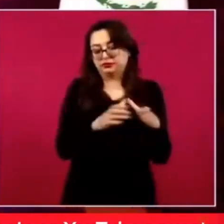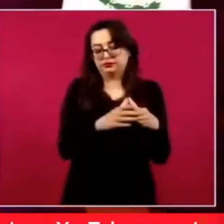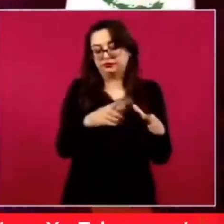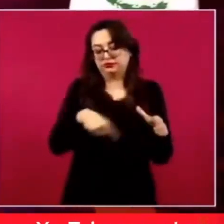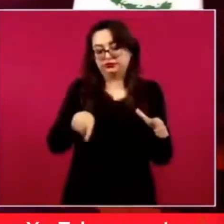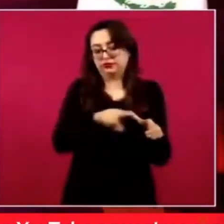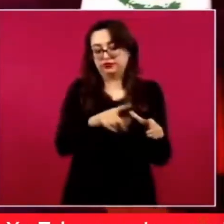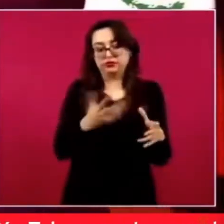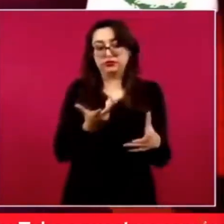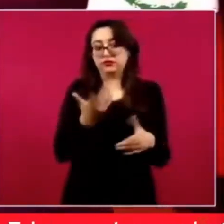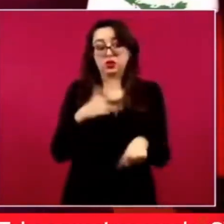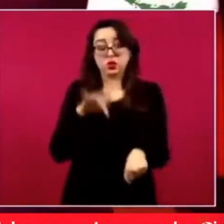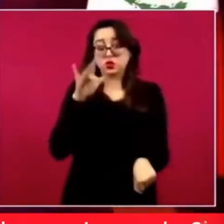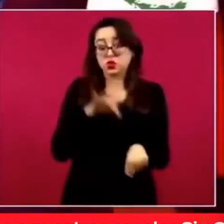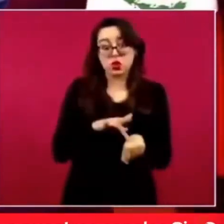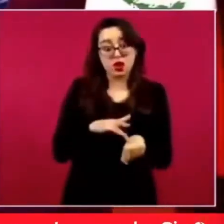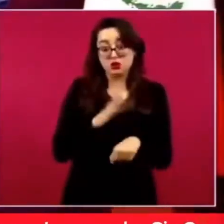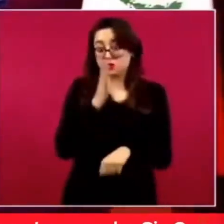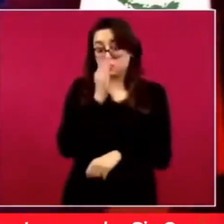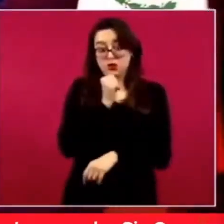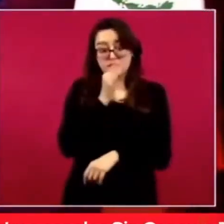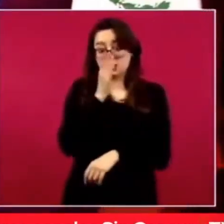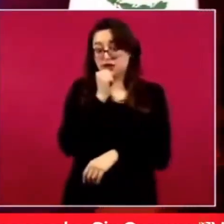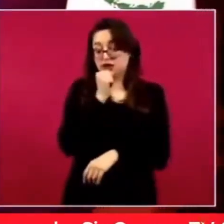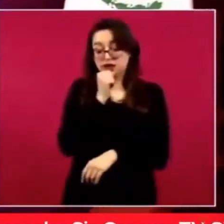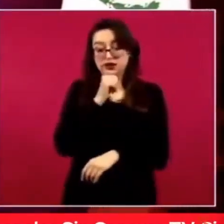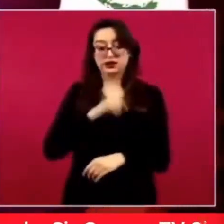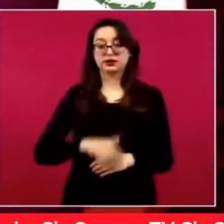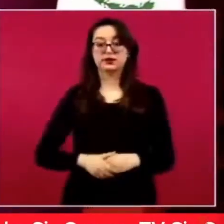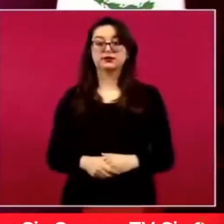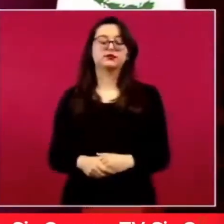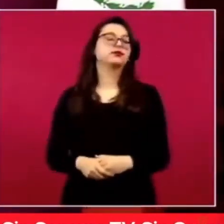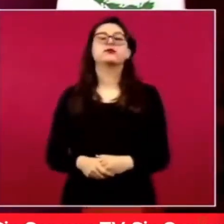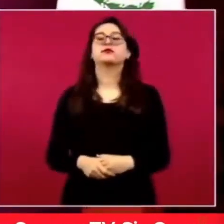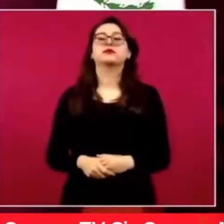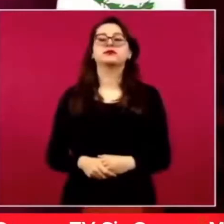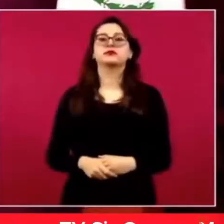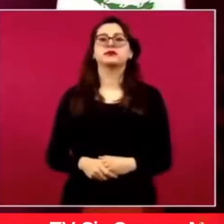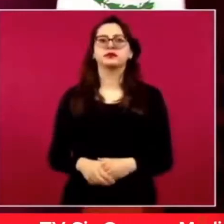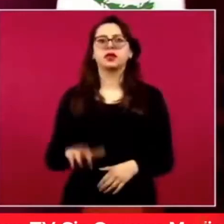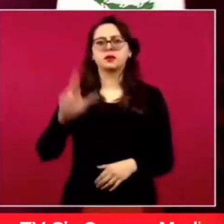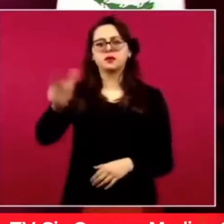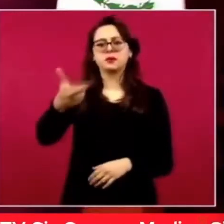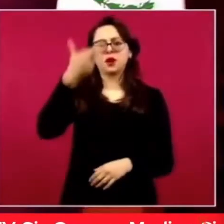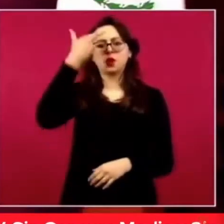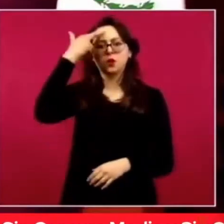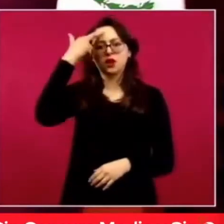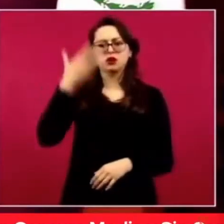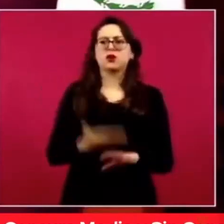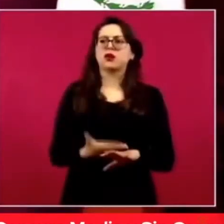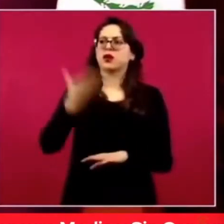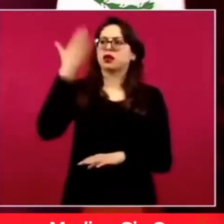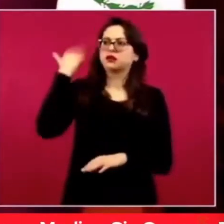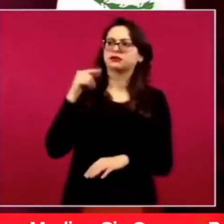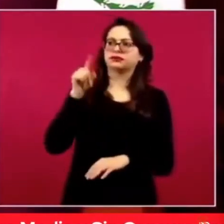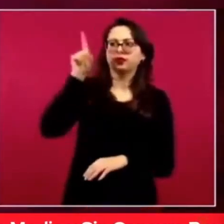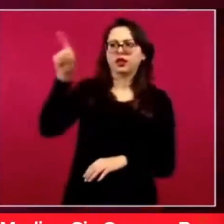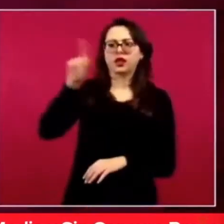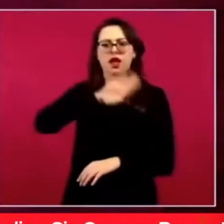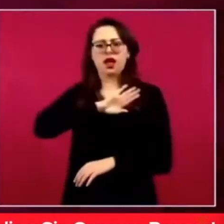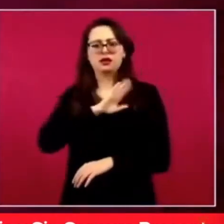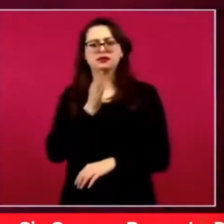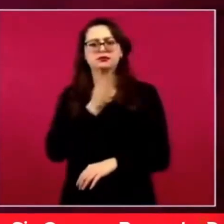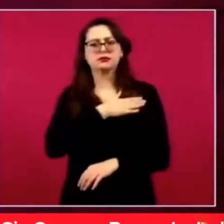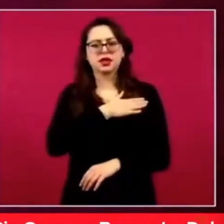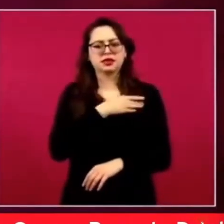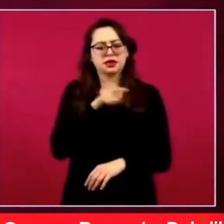No sé si una vez les platiqué de que iba Fox a un viaje a España, a Cantabrias.